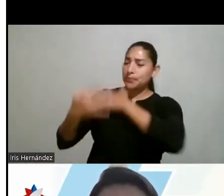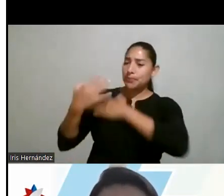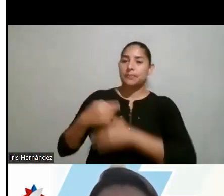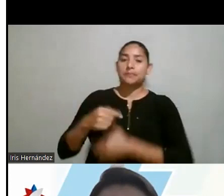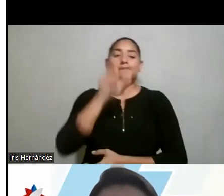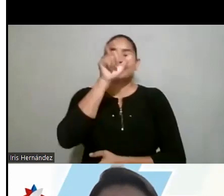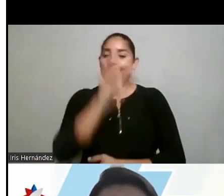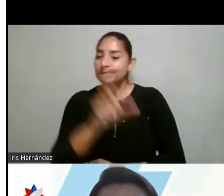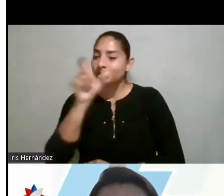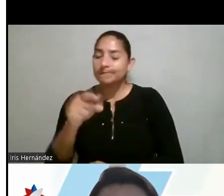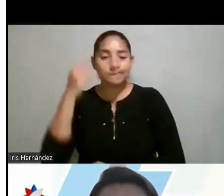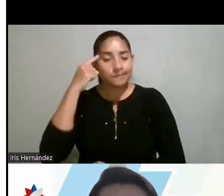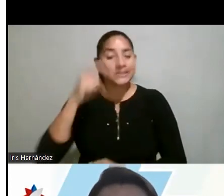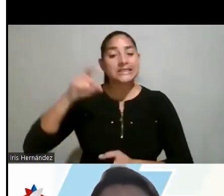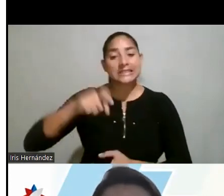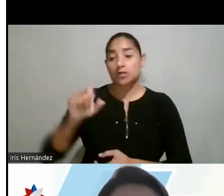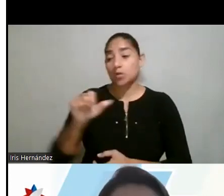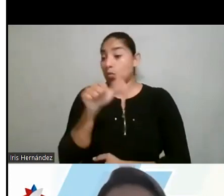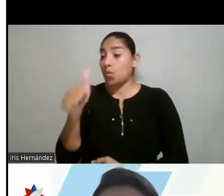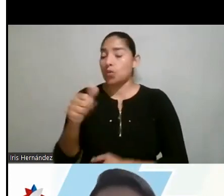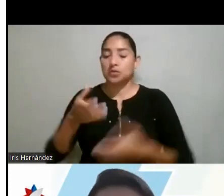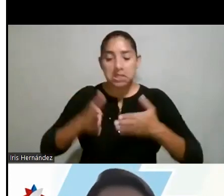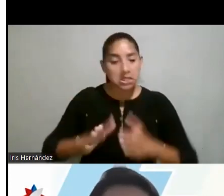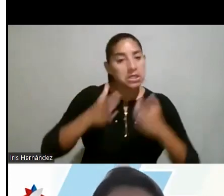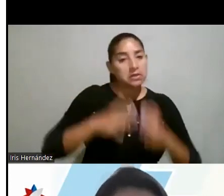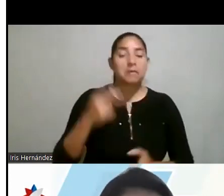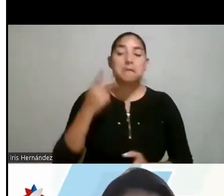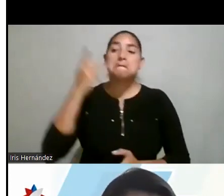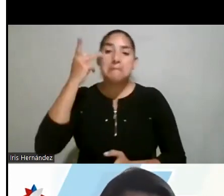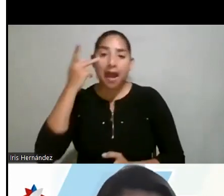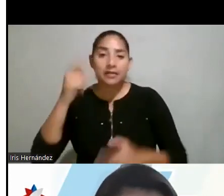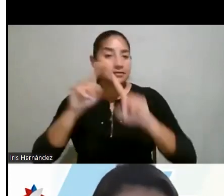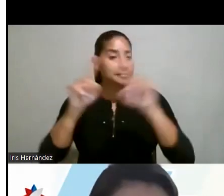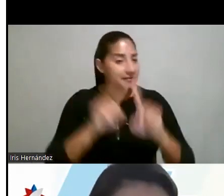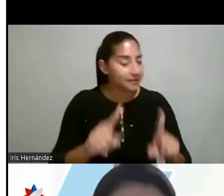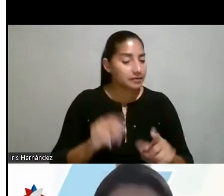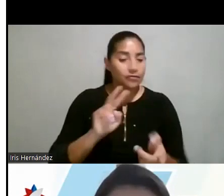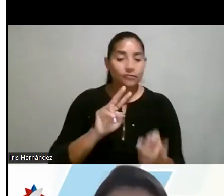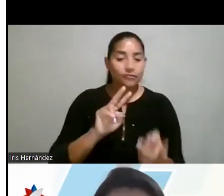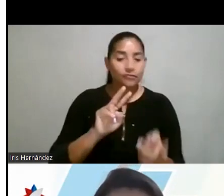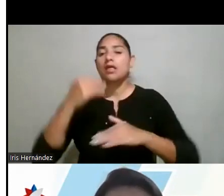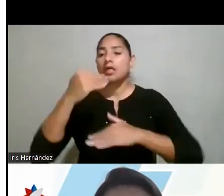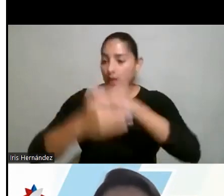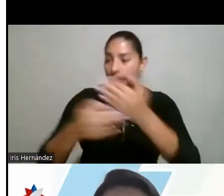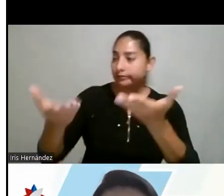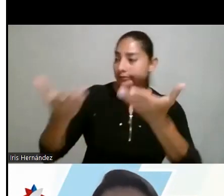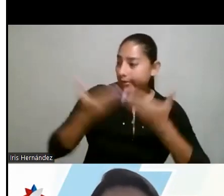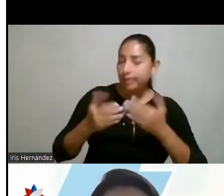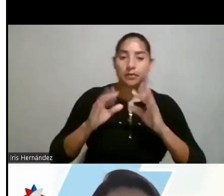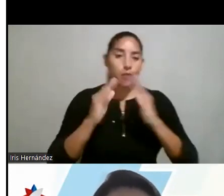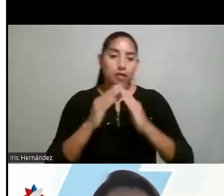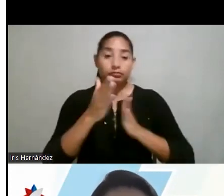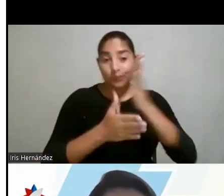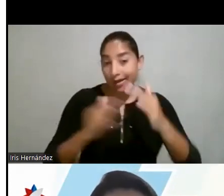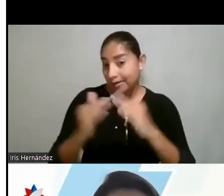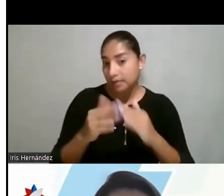considerar las necesidades de otros, sus hijos, sus padres, etcétera, por el rol que históricamente se les ha dado. Entonces,